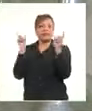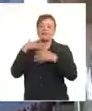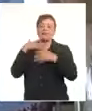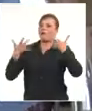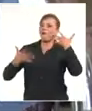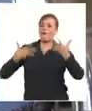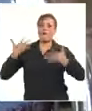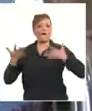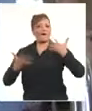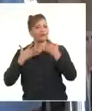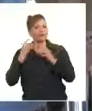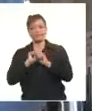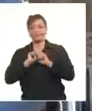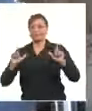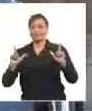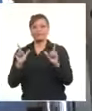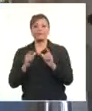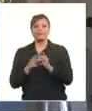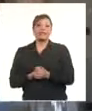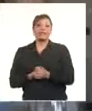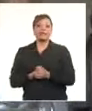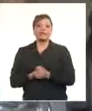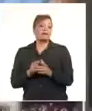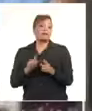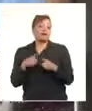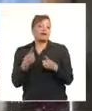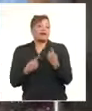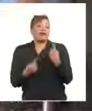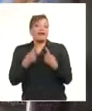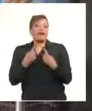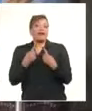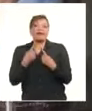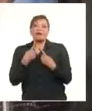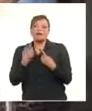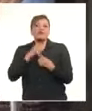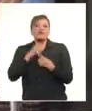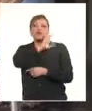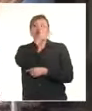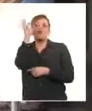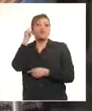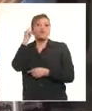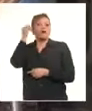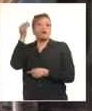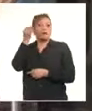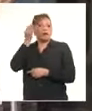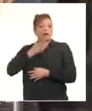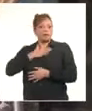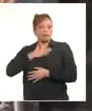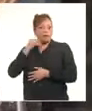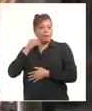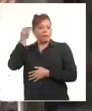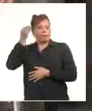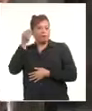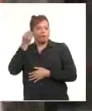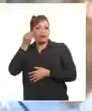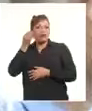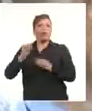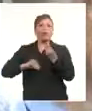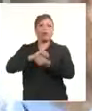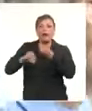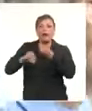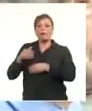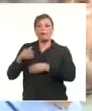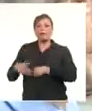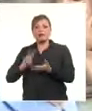muy grande, porque nunca hubiera pensado que hubiera un procedimiento que